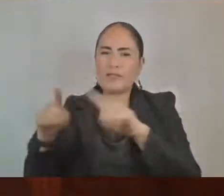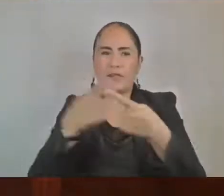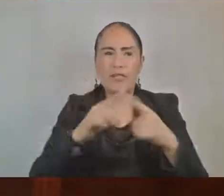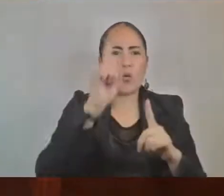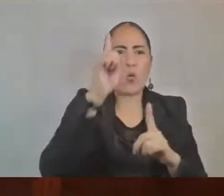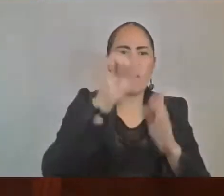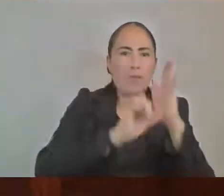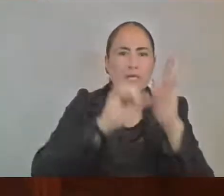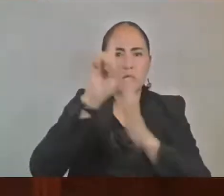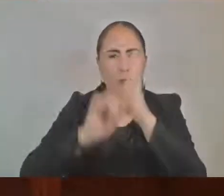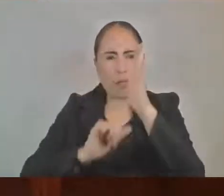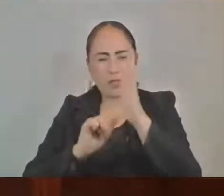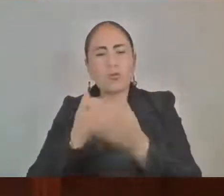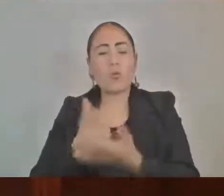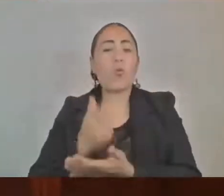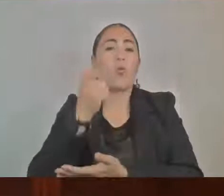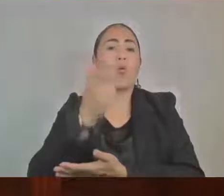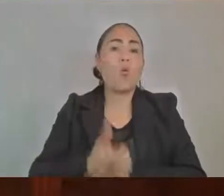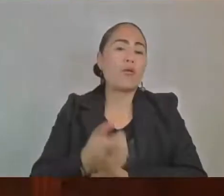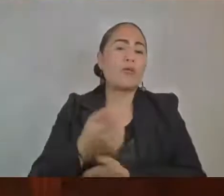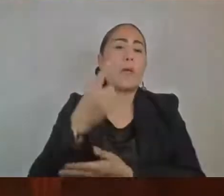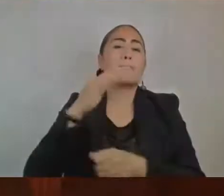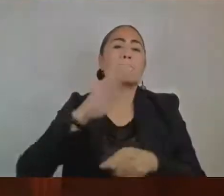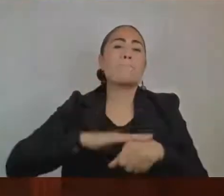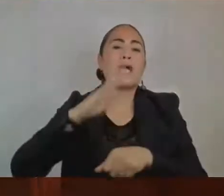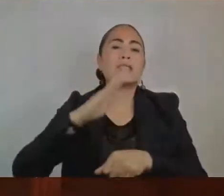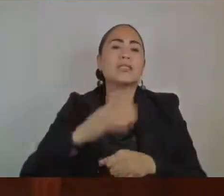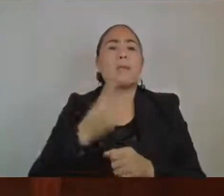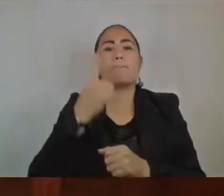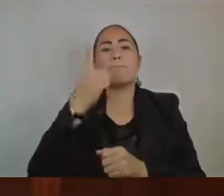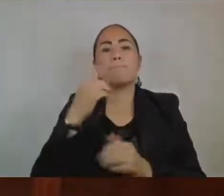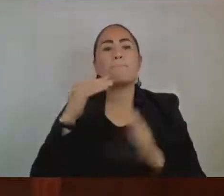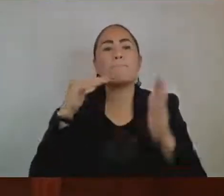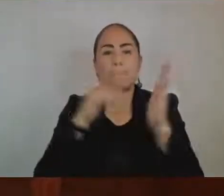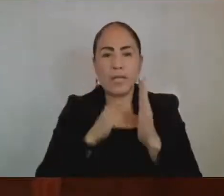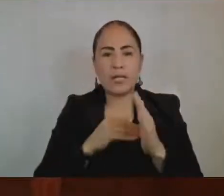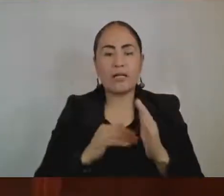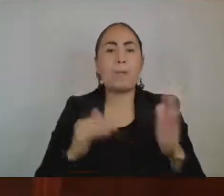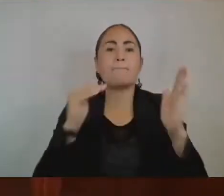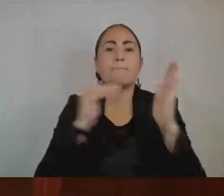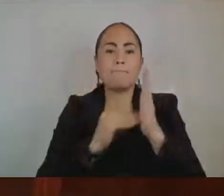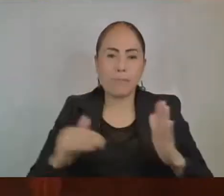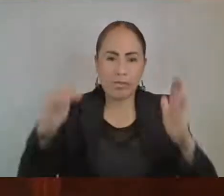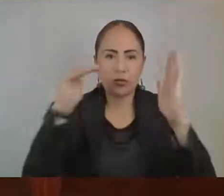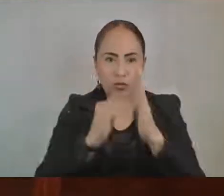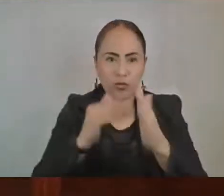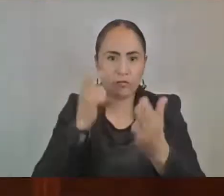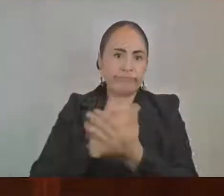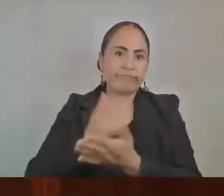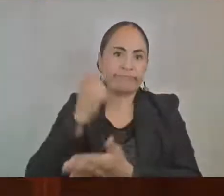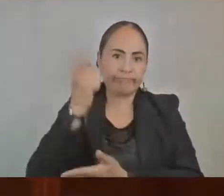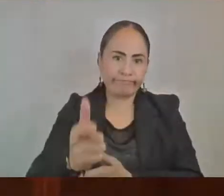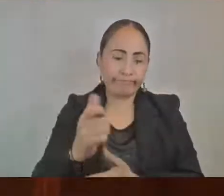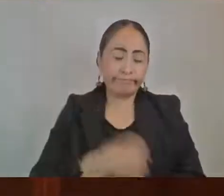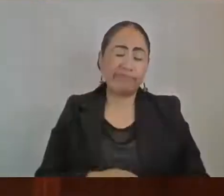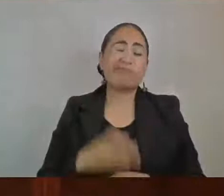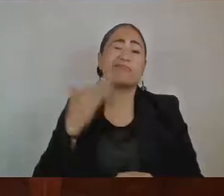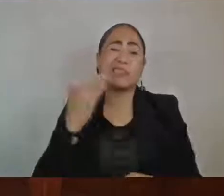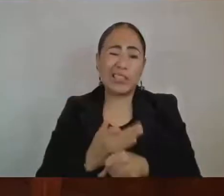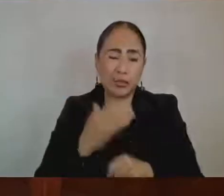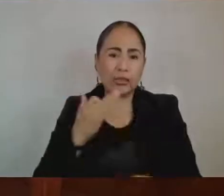de mil millones de pesos. Por supuesto, que no soslayamos que los retos del desabasto de medicamentos es